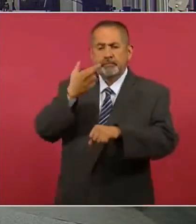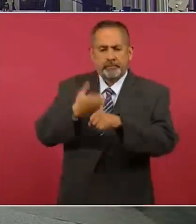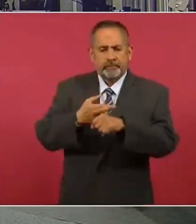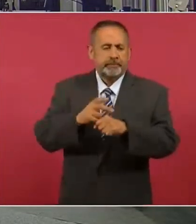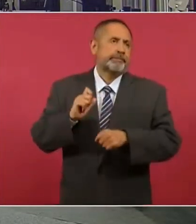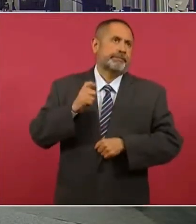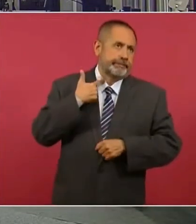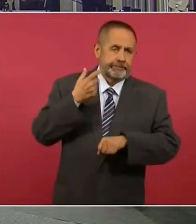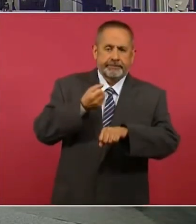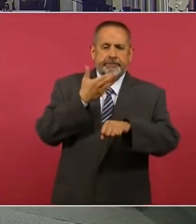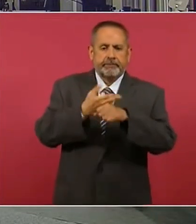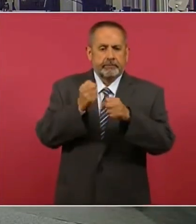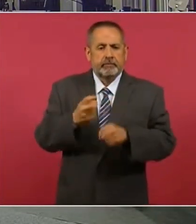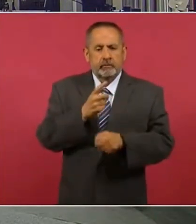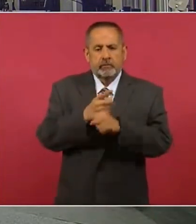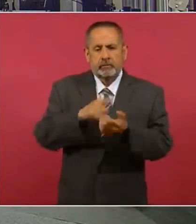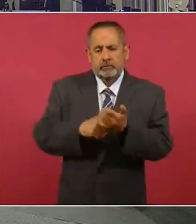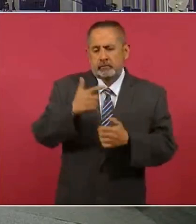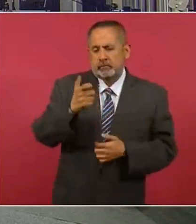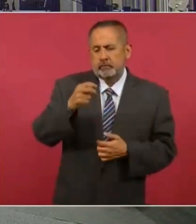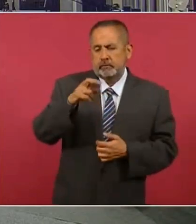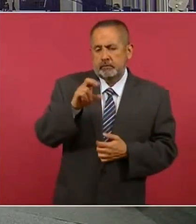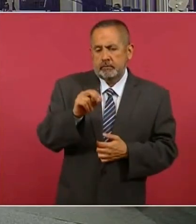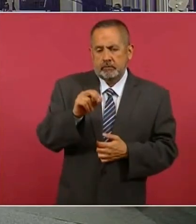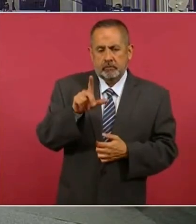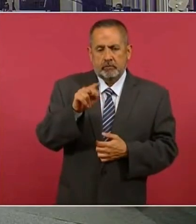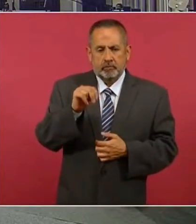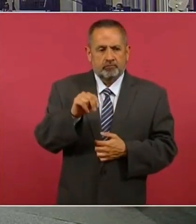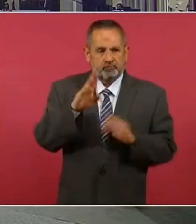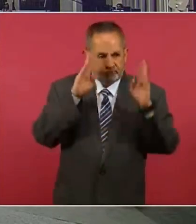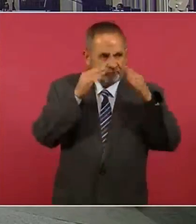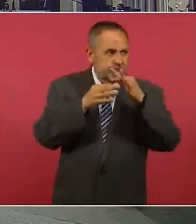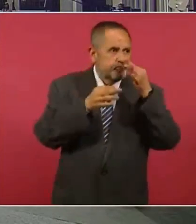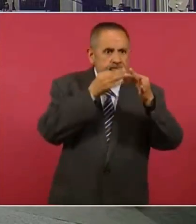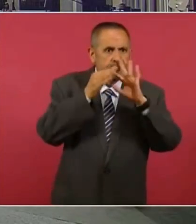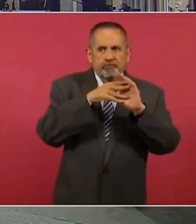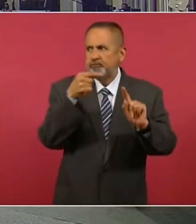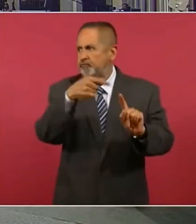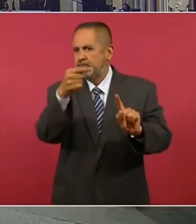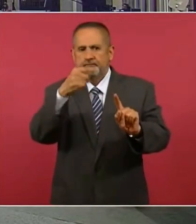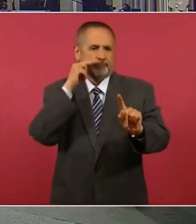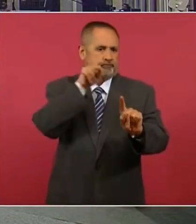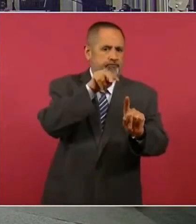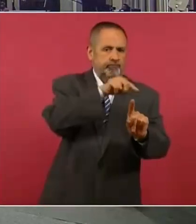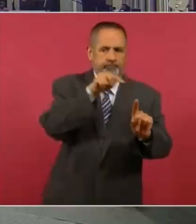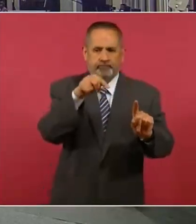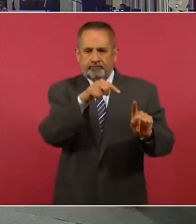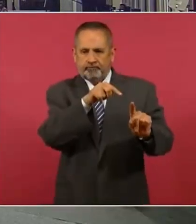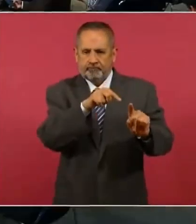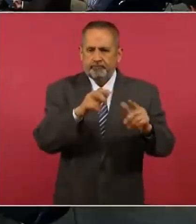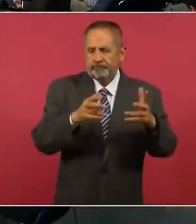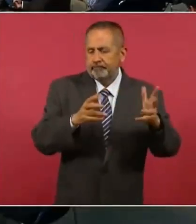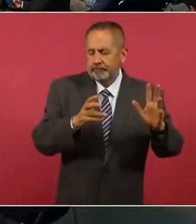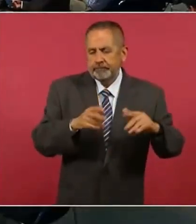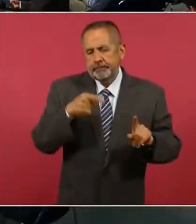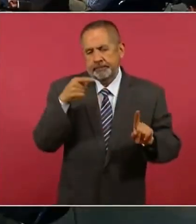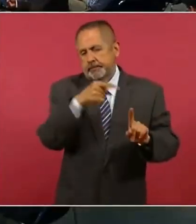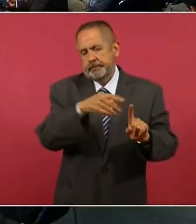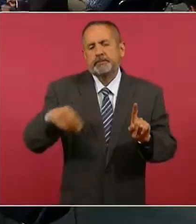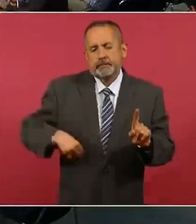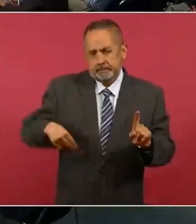Genaro García Luna, ha sido el centro de atención en muchos ámbitos, ya que ha quedado de manifiesto su